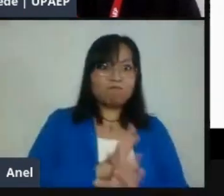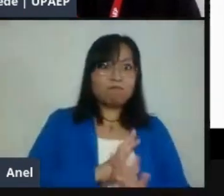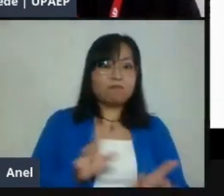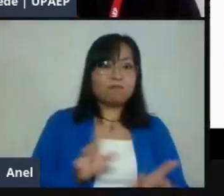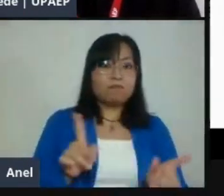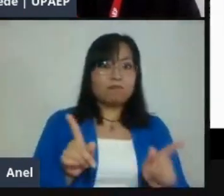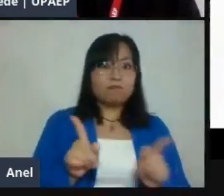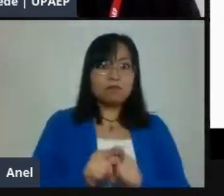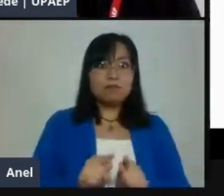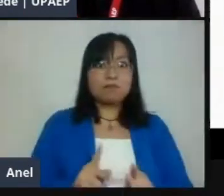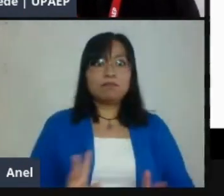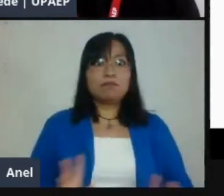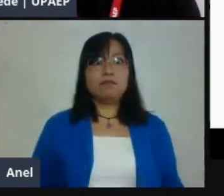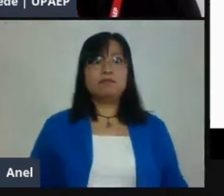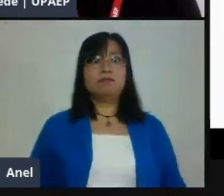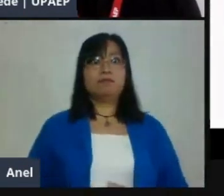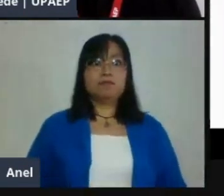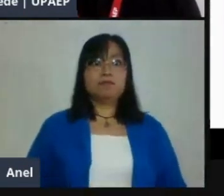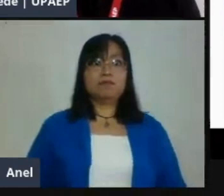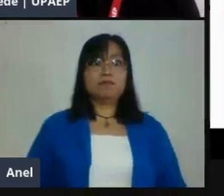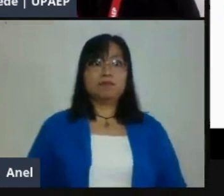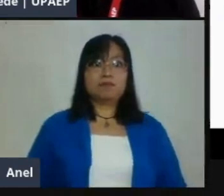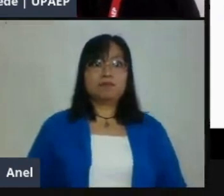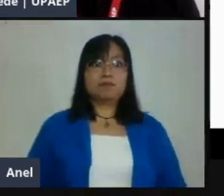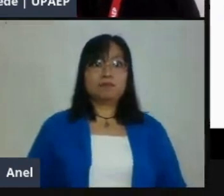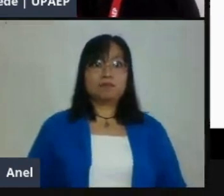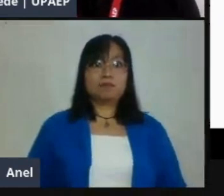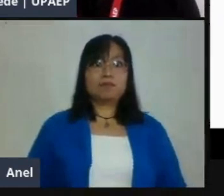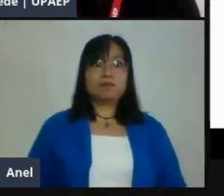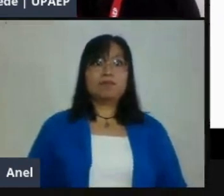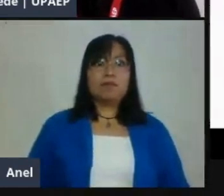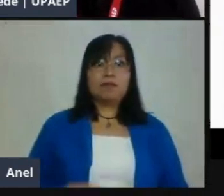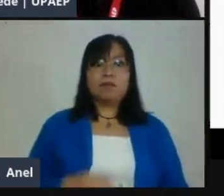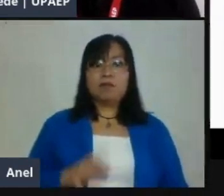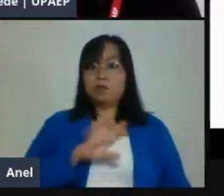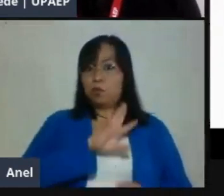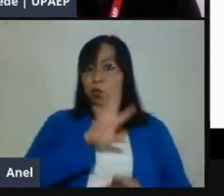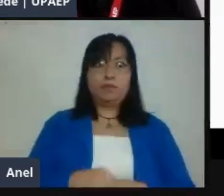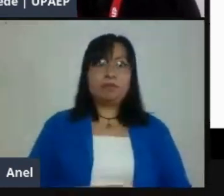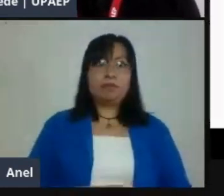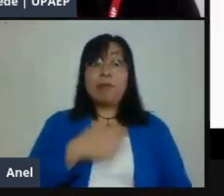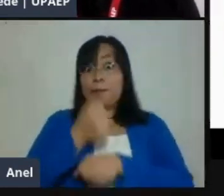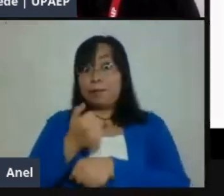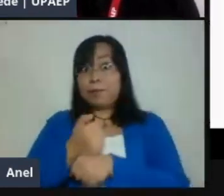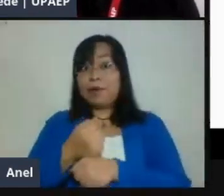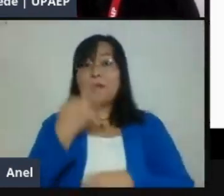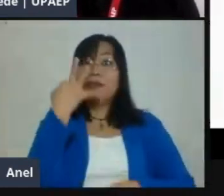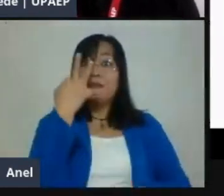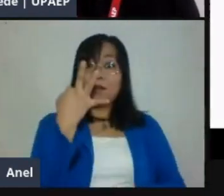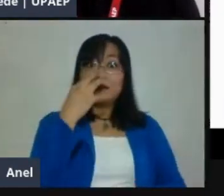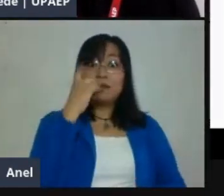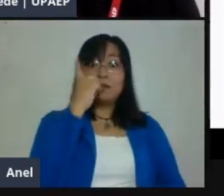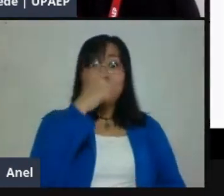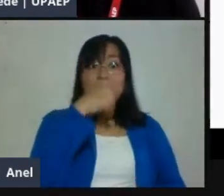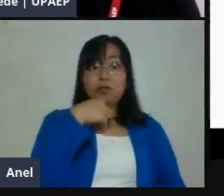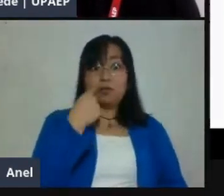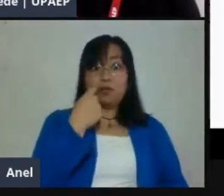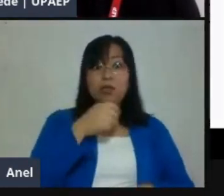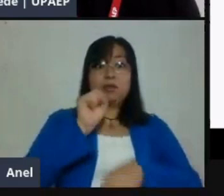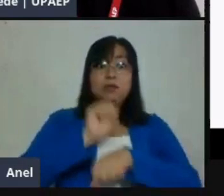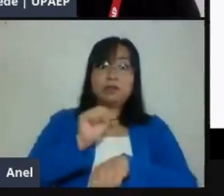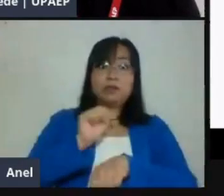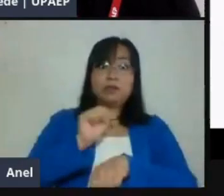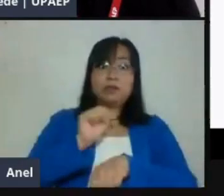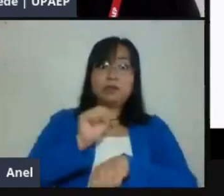entregar, ¿no? Ya está todo considerado. Para primaria, 3 horas. Para secundaria y preparatoria, 4 o 5, dependiendo de las